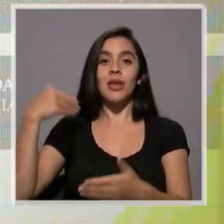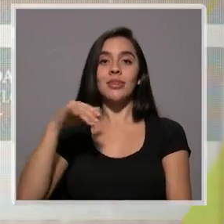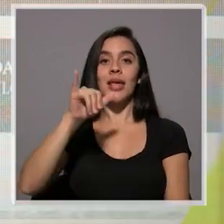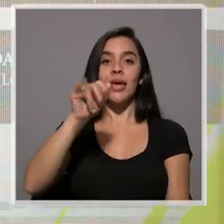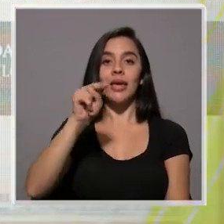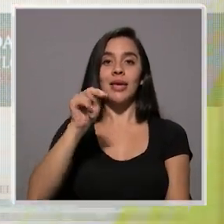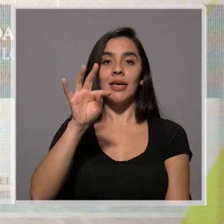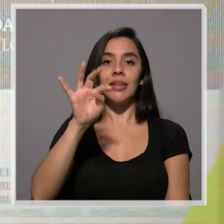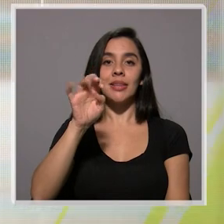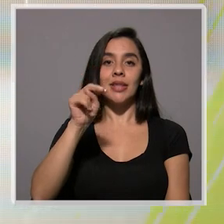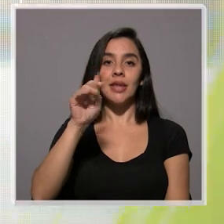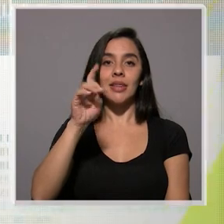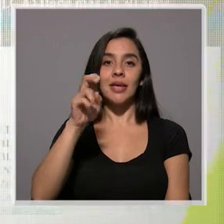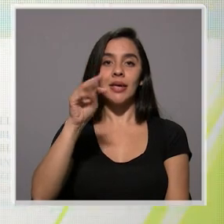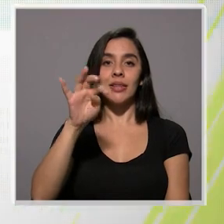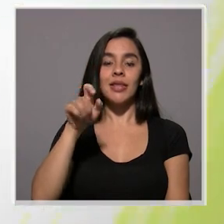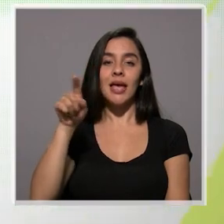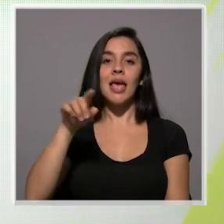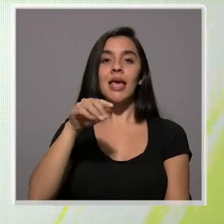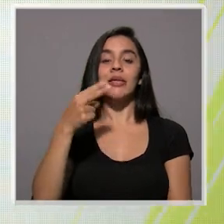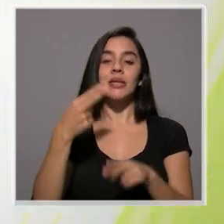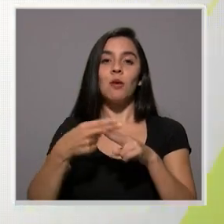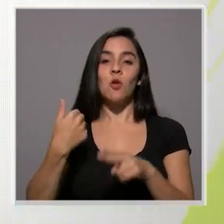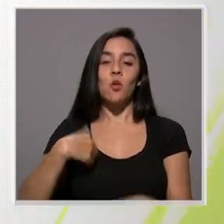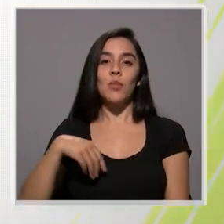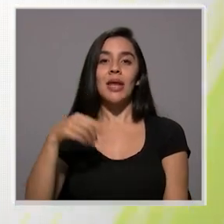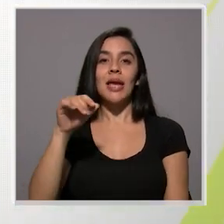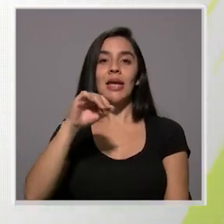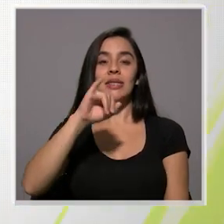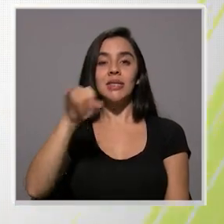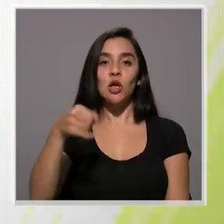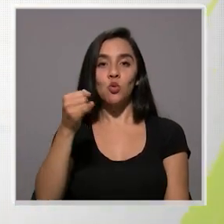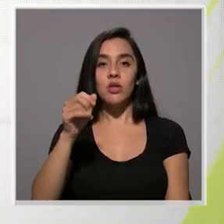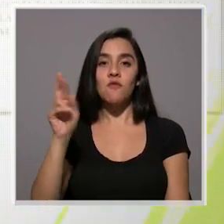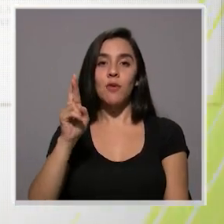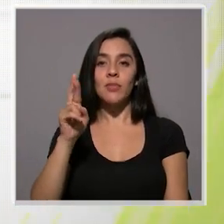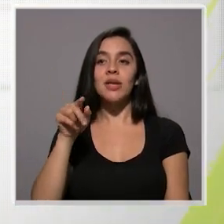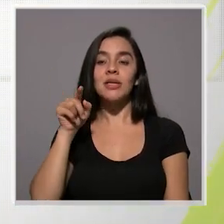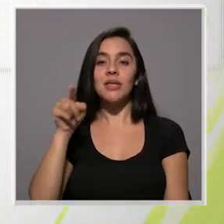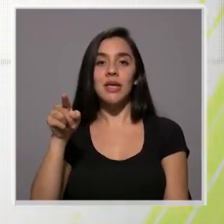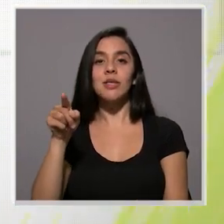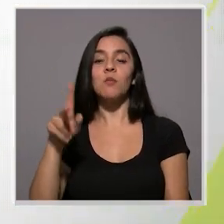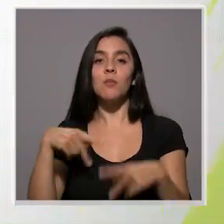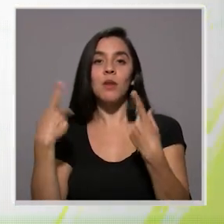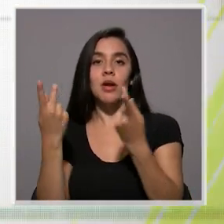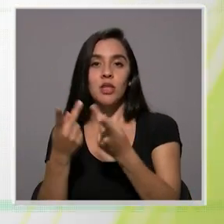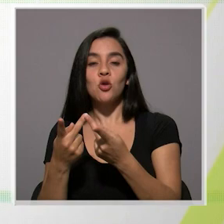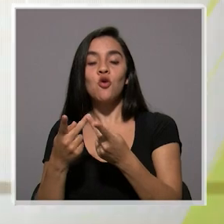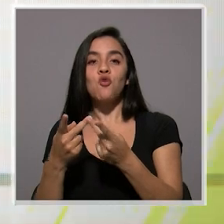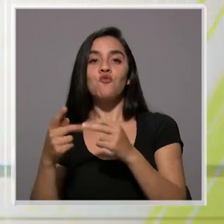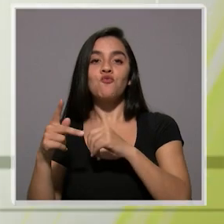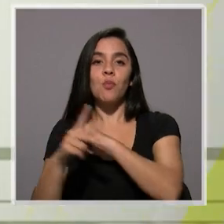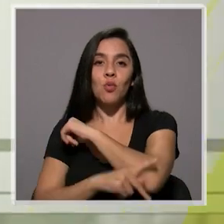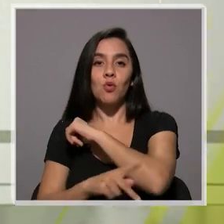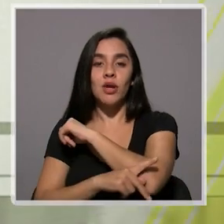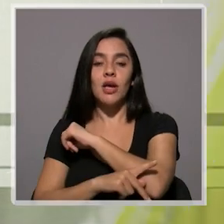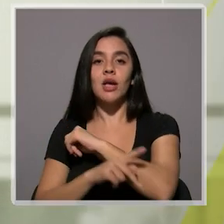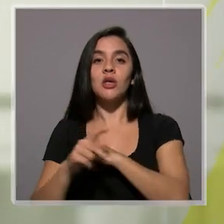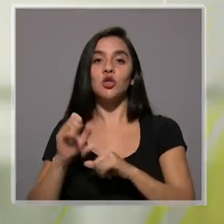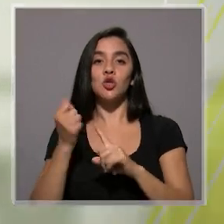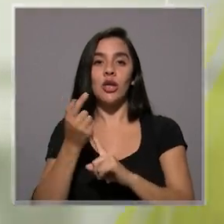intendente, que es el caso de Jody Ramírez, a través del Partido Republicano Social Cristiano. Él va a poder permanecer en el